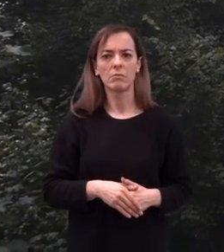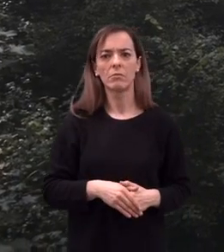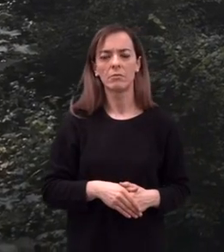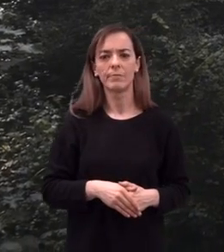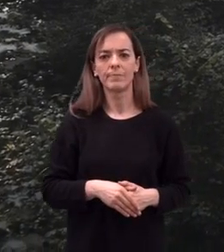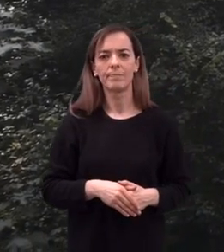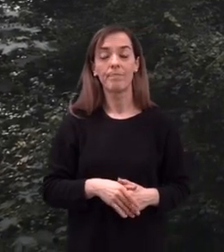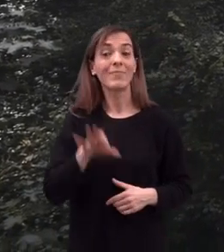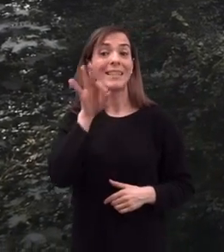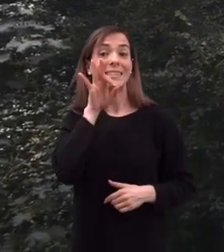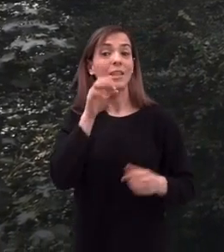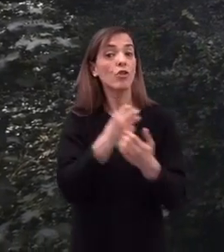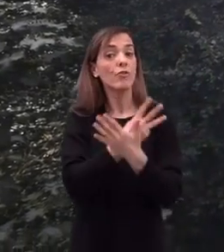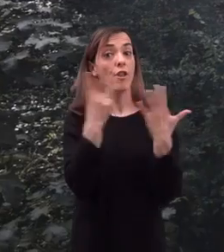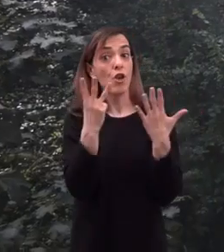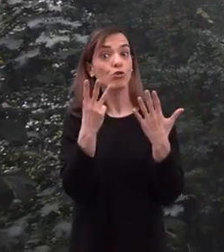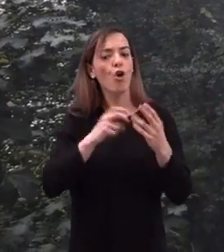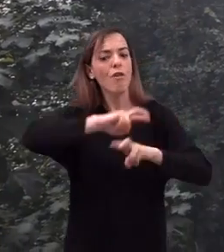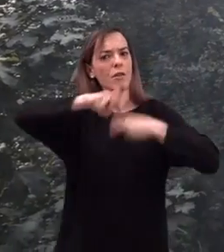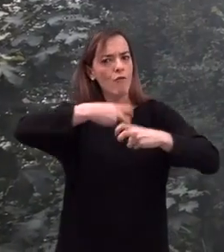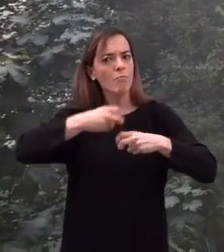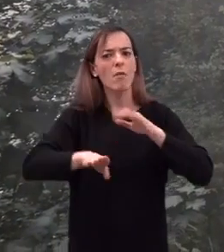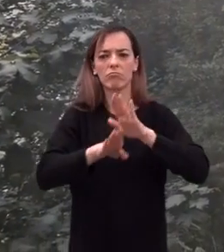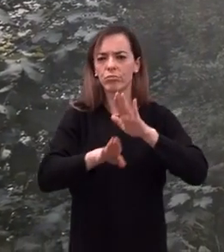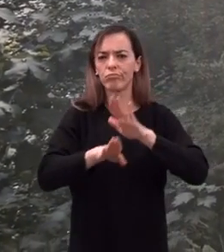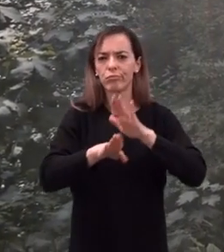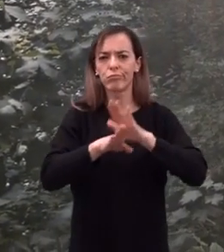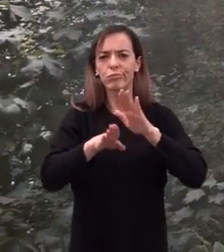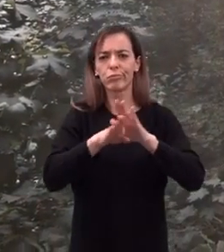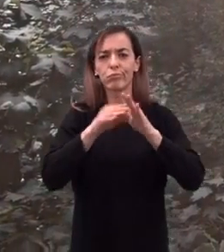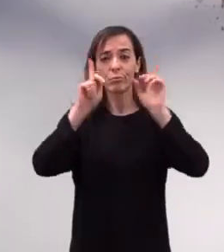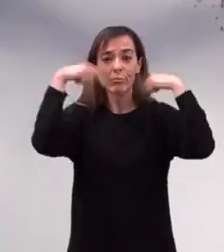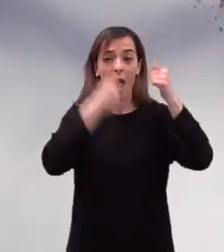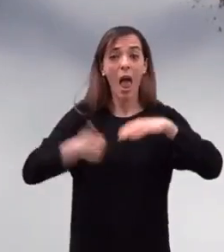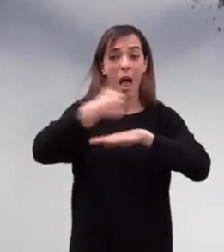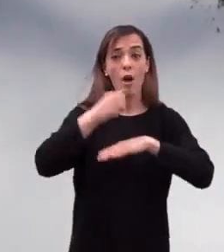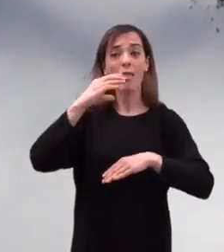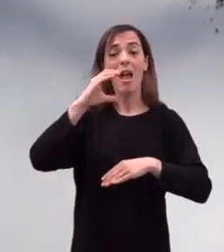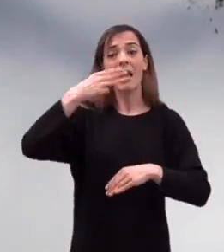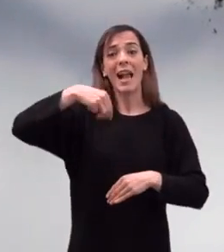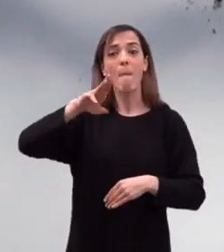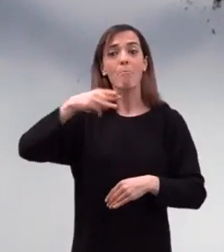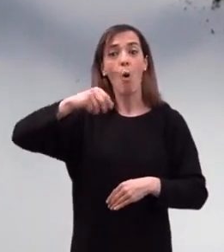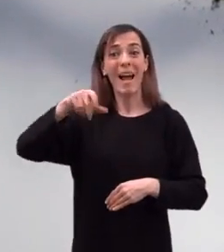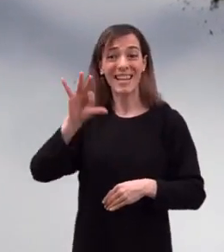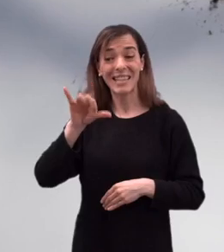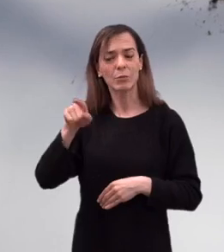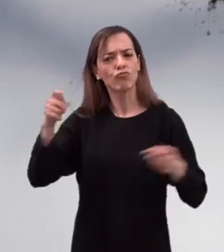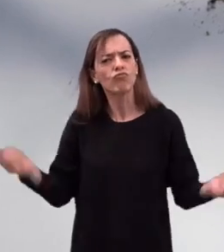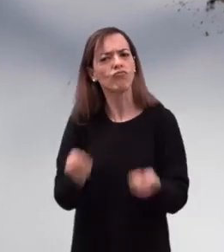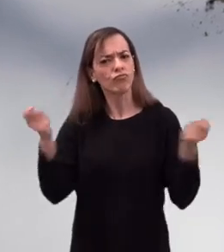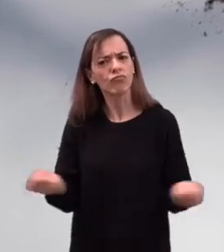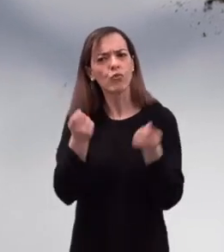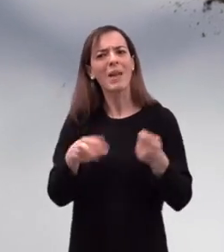En el siglo XVIII continuaron las reformas y el abad Nicolás Campomanes promovió la reconstrucción del